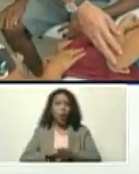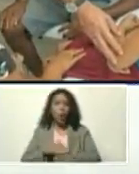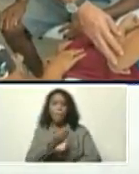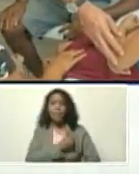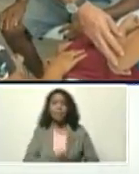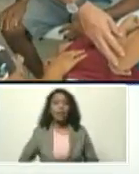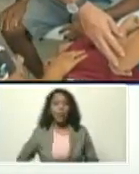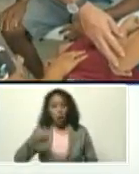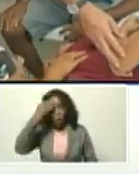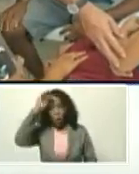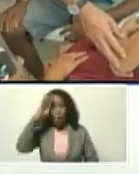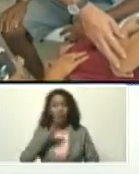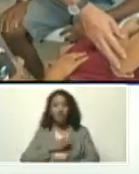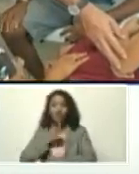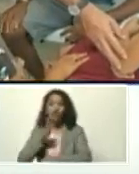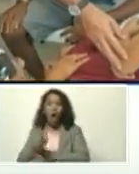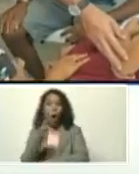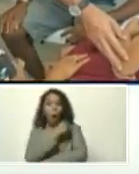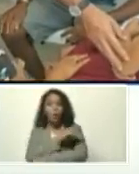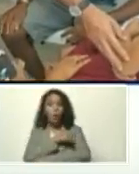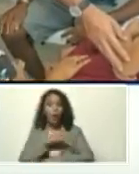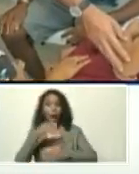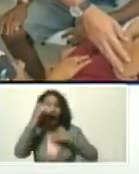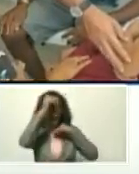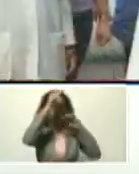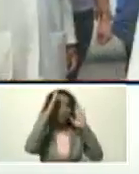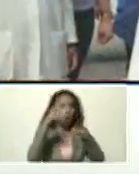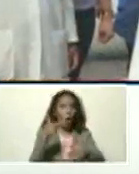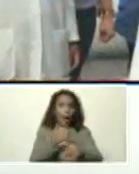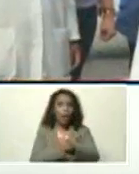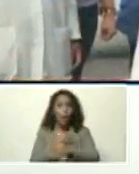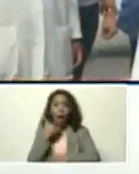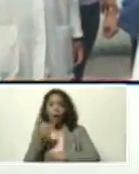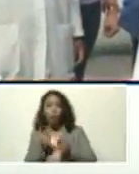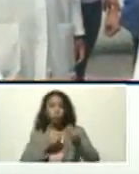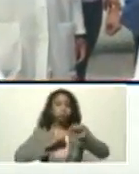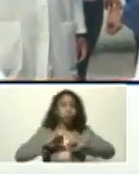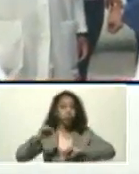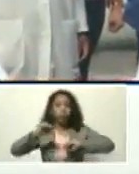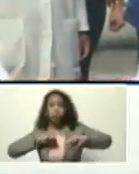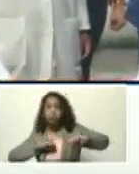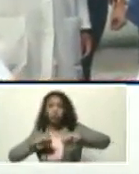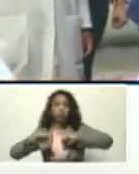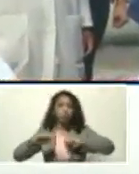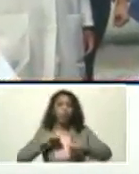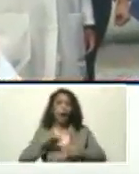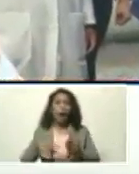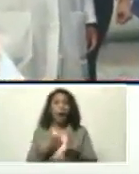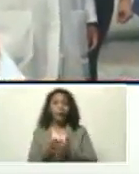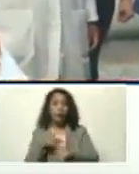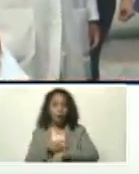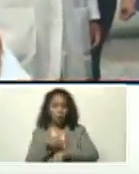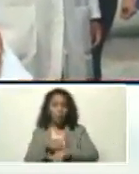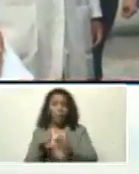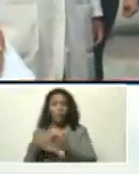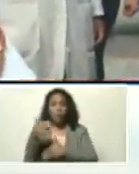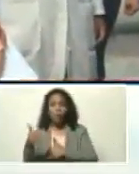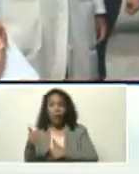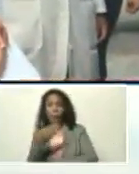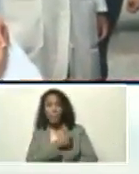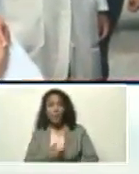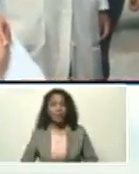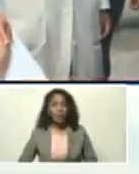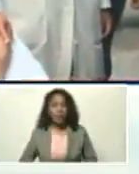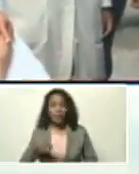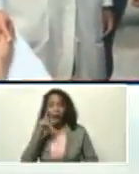fue a los hospitales, a atender a los heridos, a esta hora, luego de que hablé, el presidente, Díaz Canel,